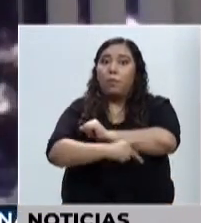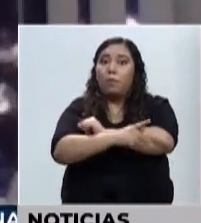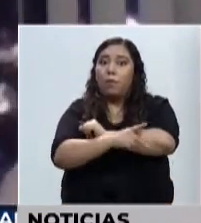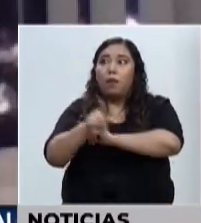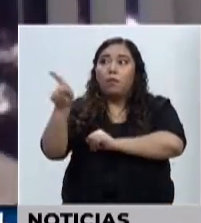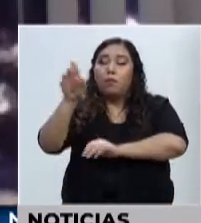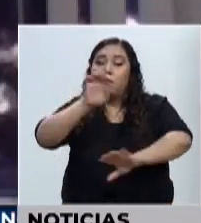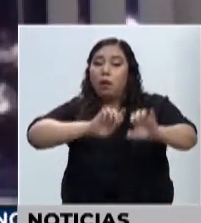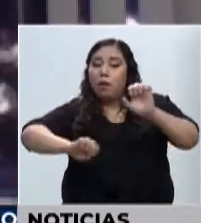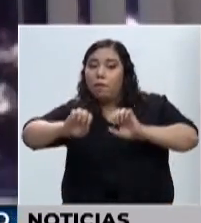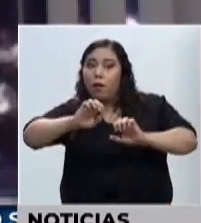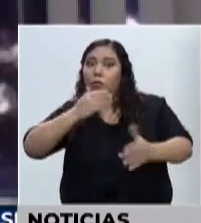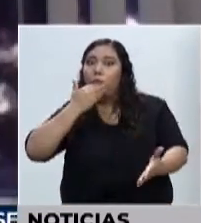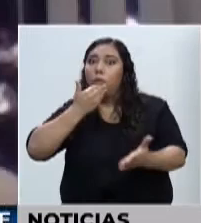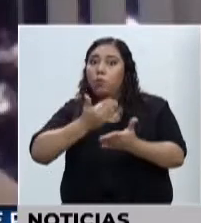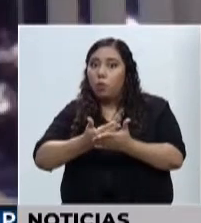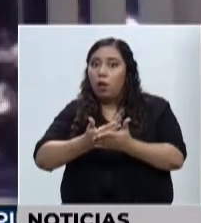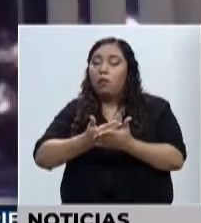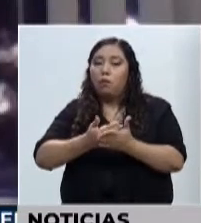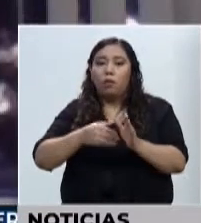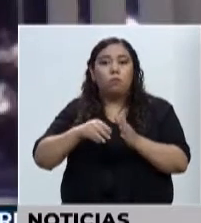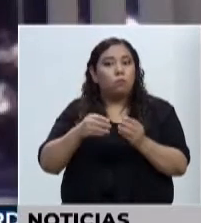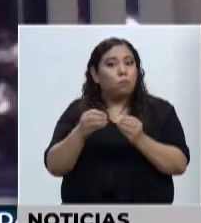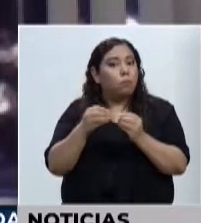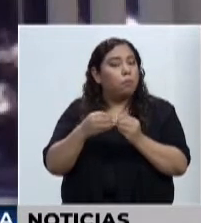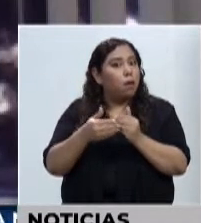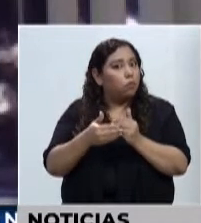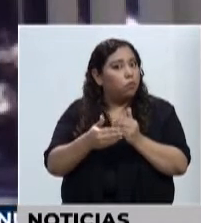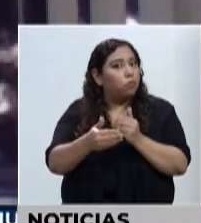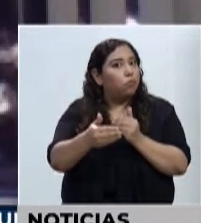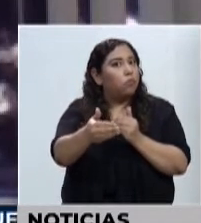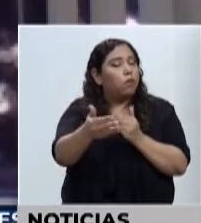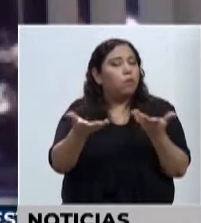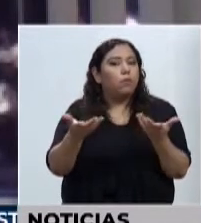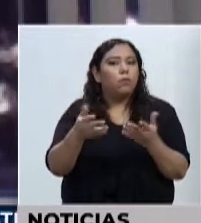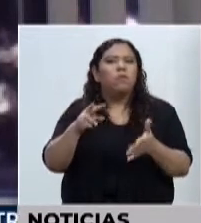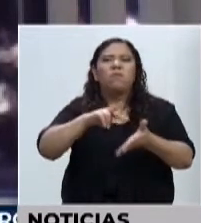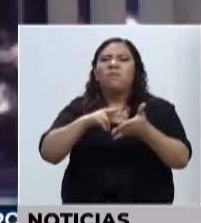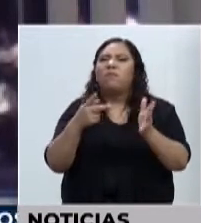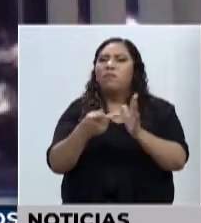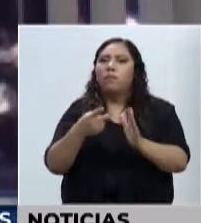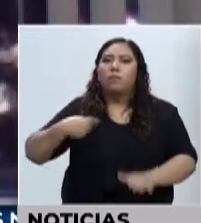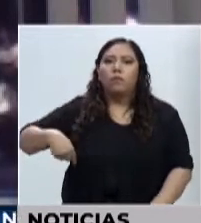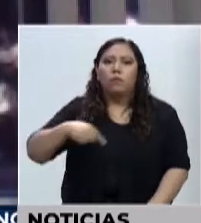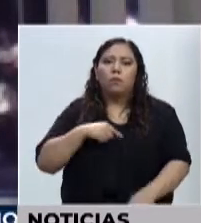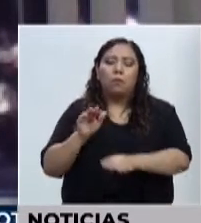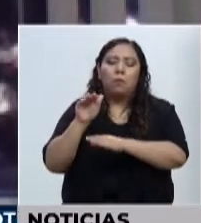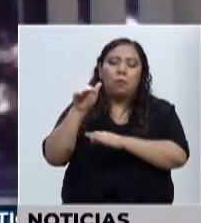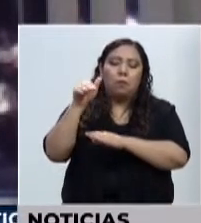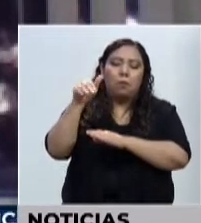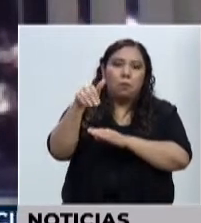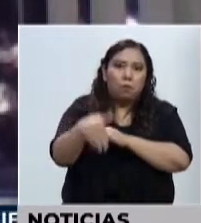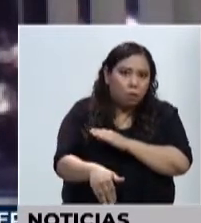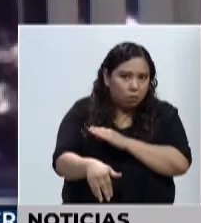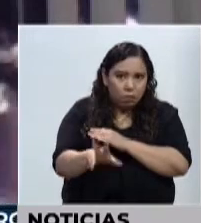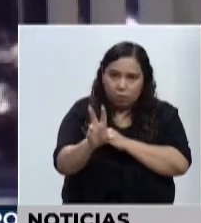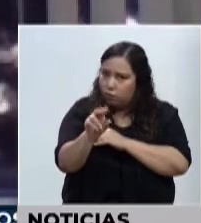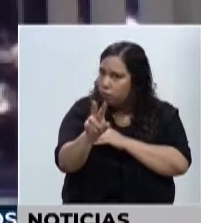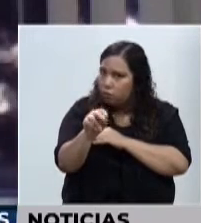se ha mantenido estable, eso significa que no estamos cayendo en calificaciones más bajas que